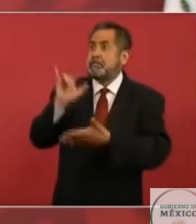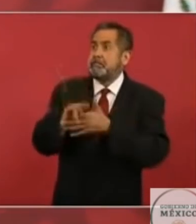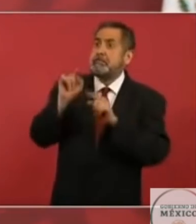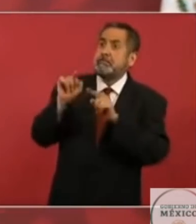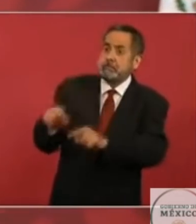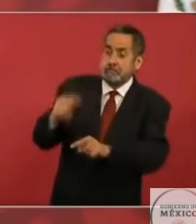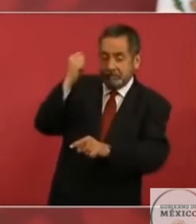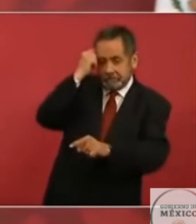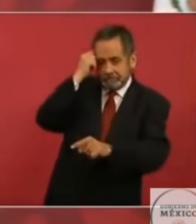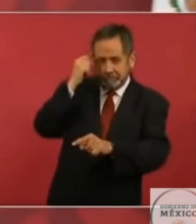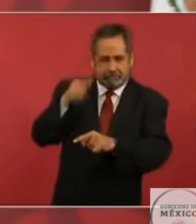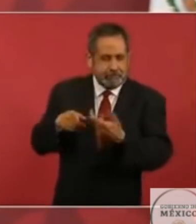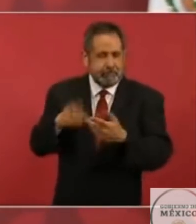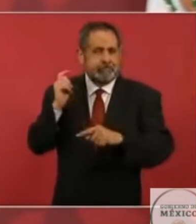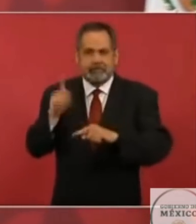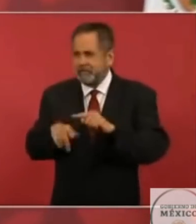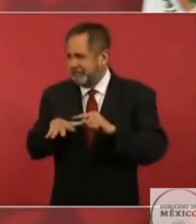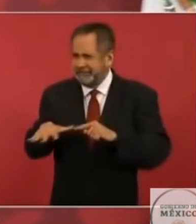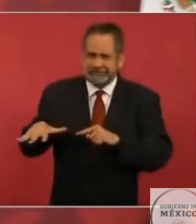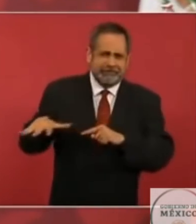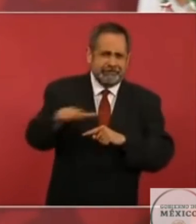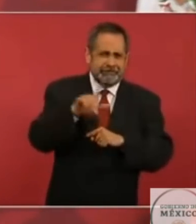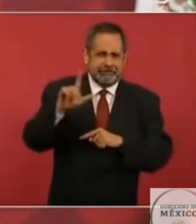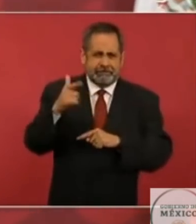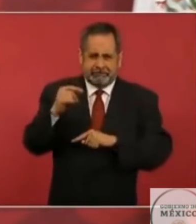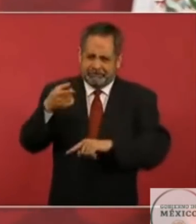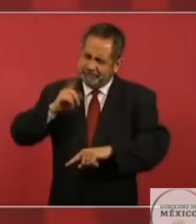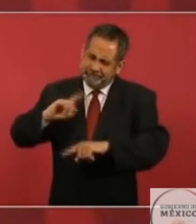eliminar por completo el lago,